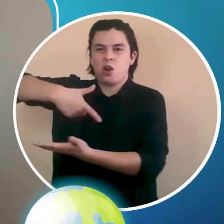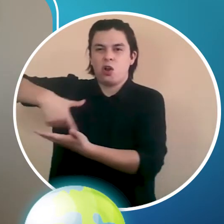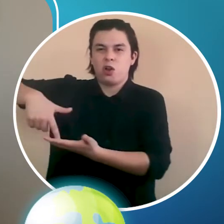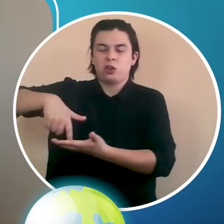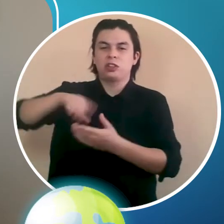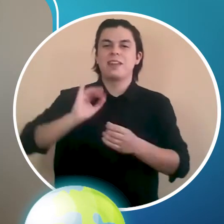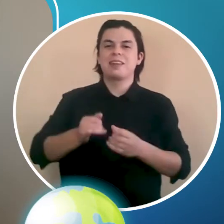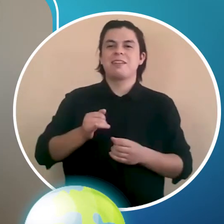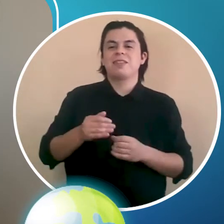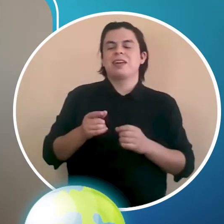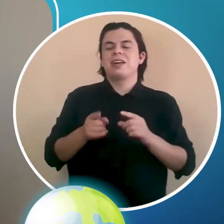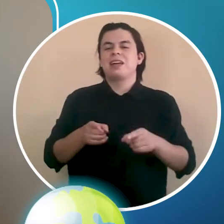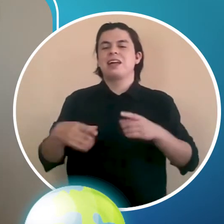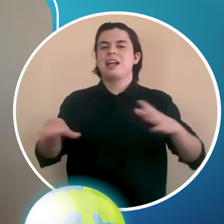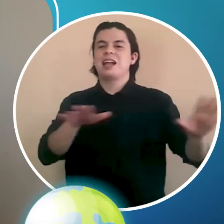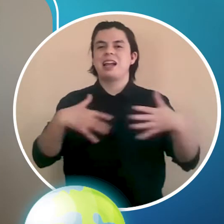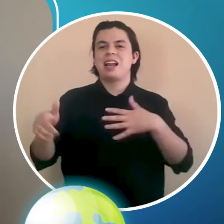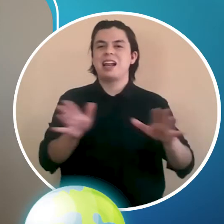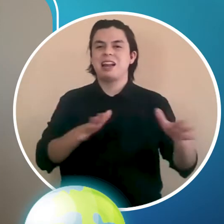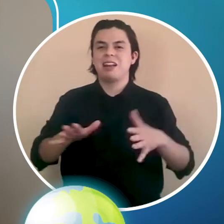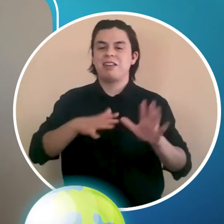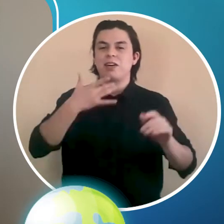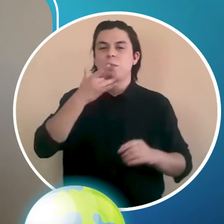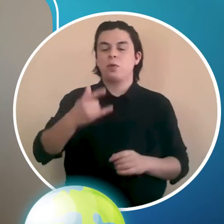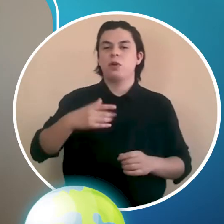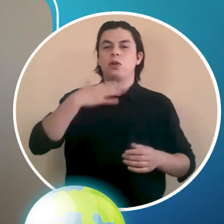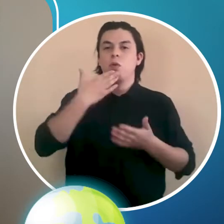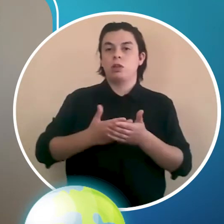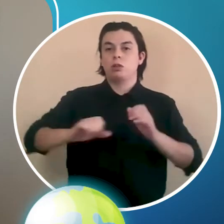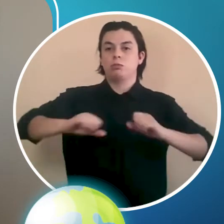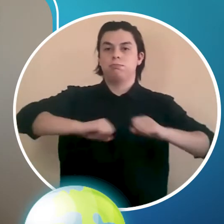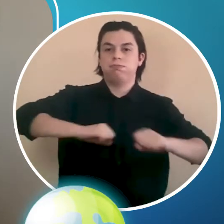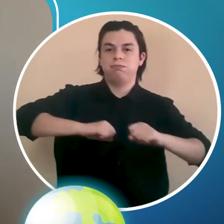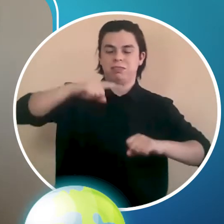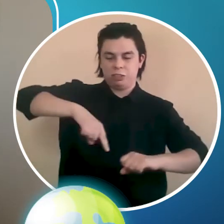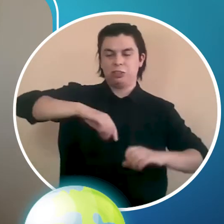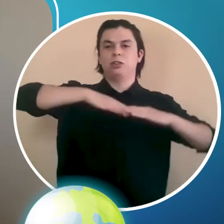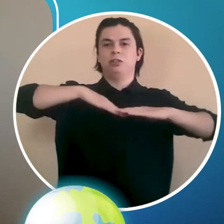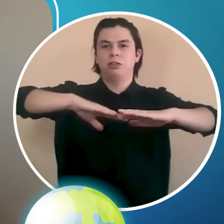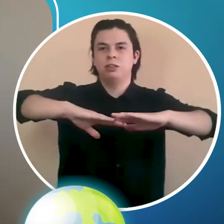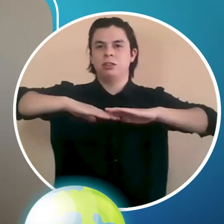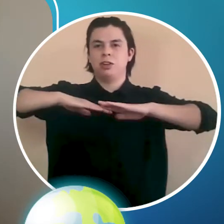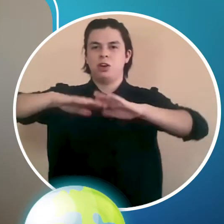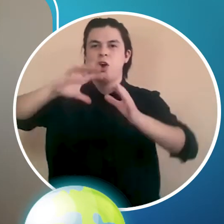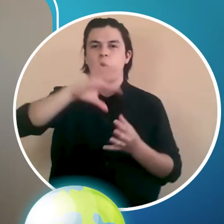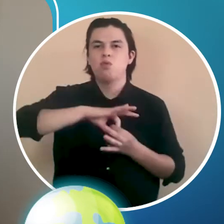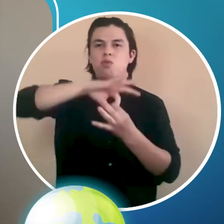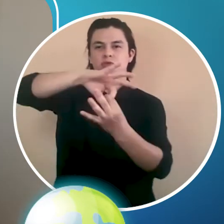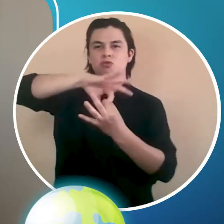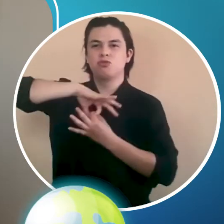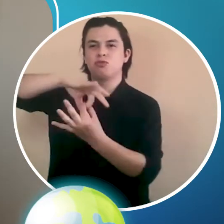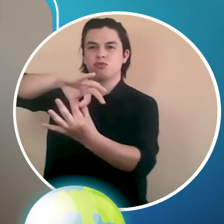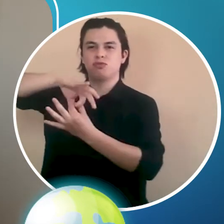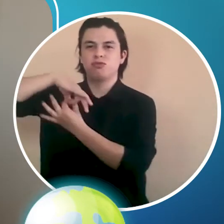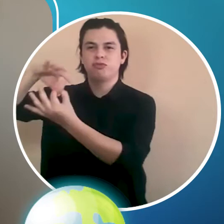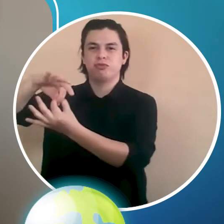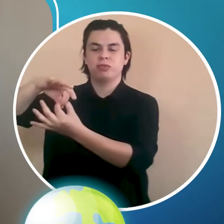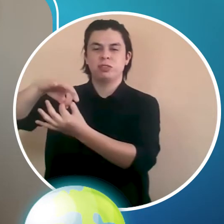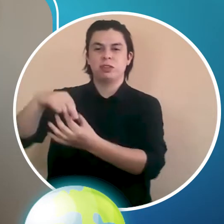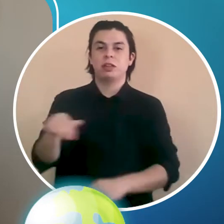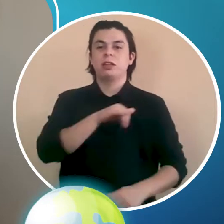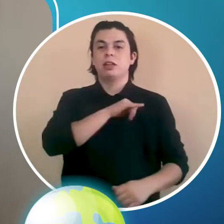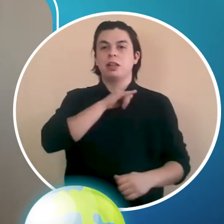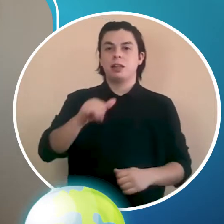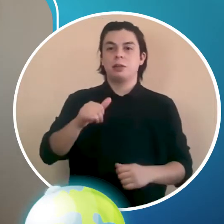cual, se debe mover libremente ya que debe seguir la onda de nuestro sismo. A continuación, insertaré un